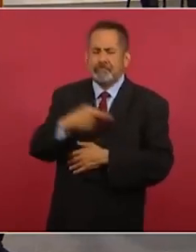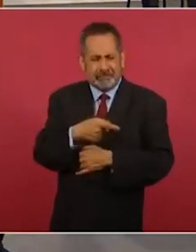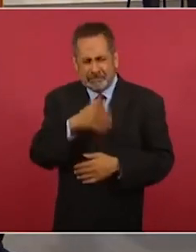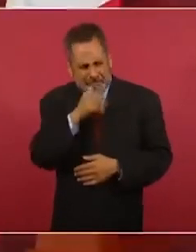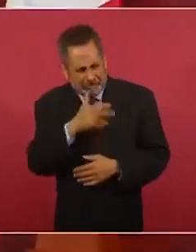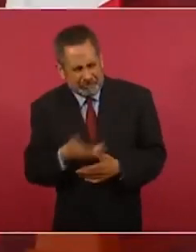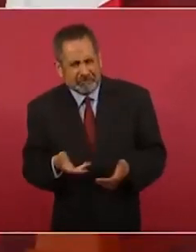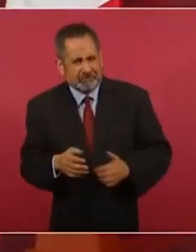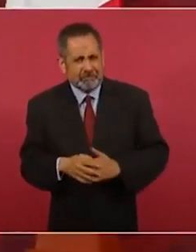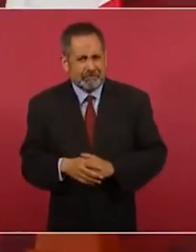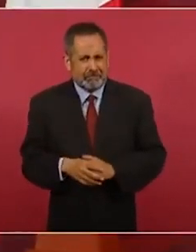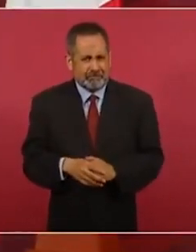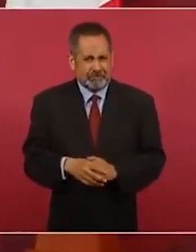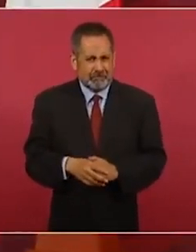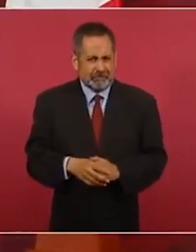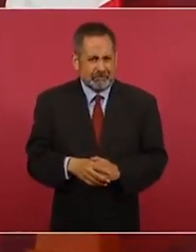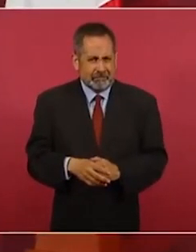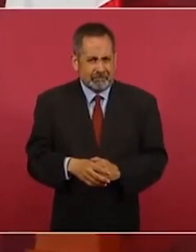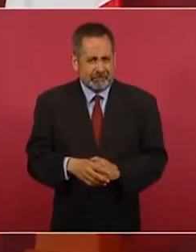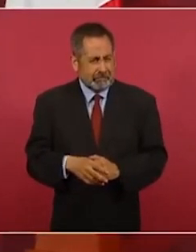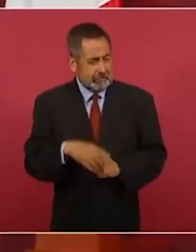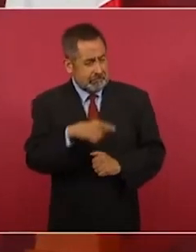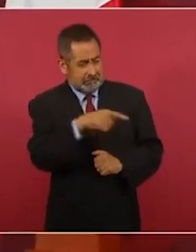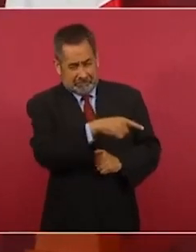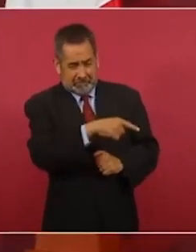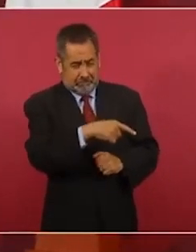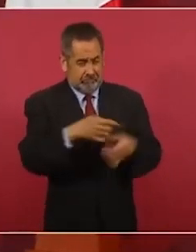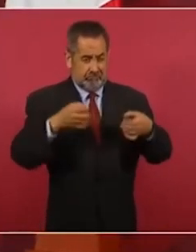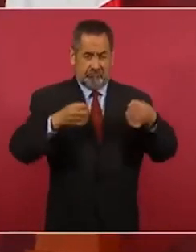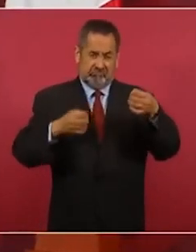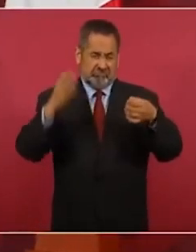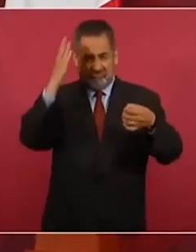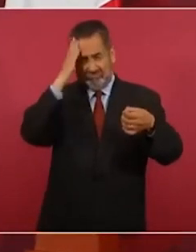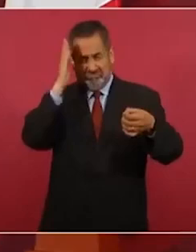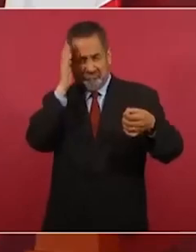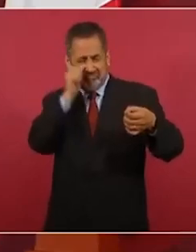jueces supremos?